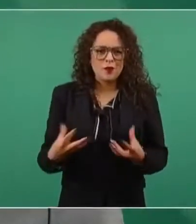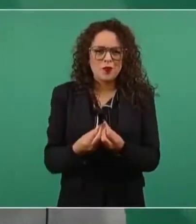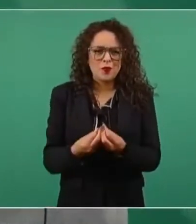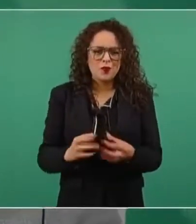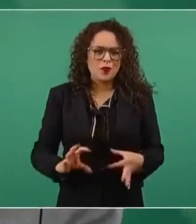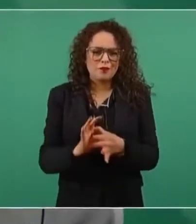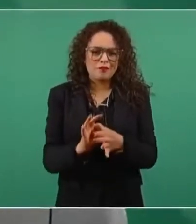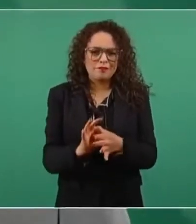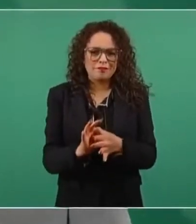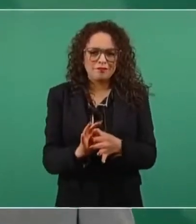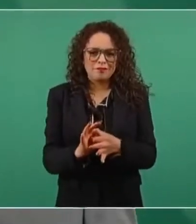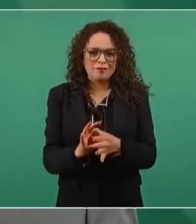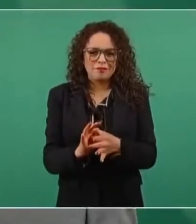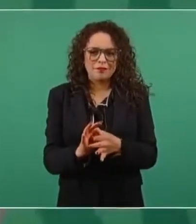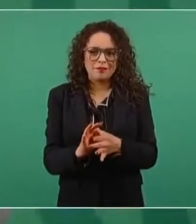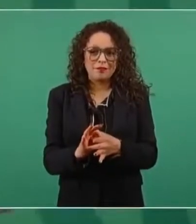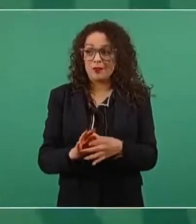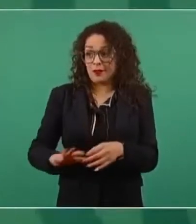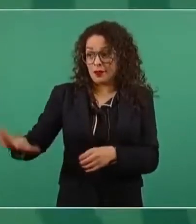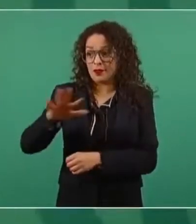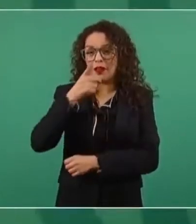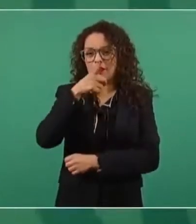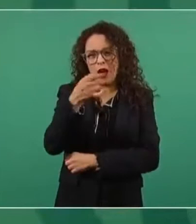y me tiraban a loco.